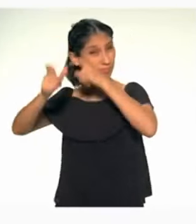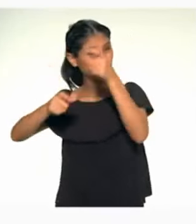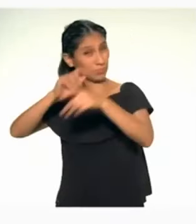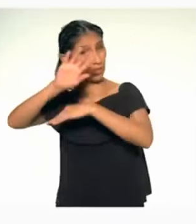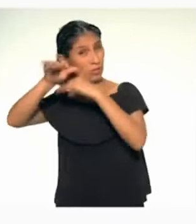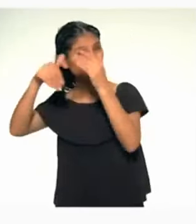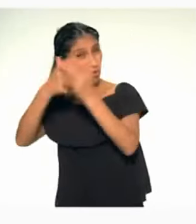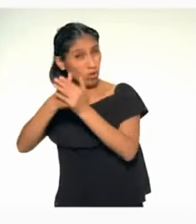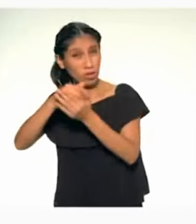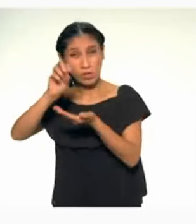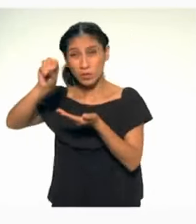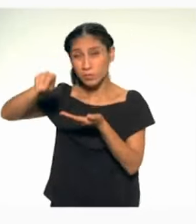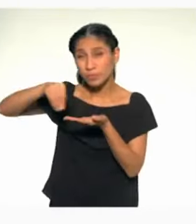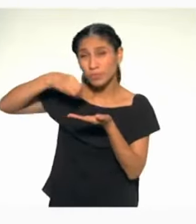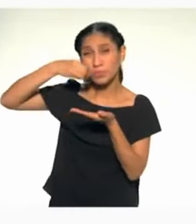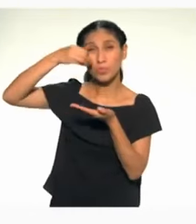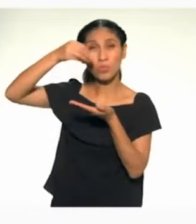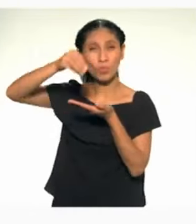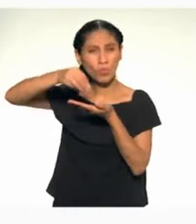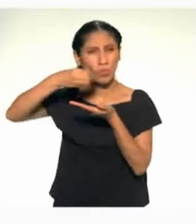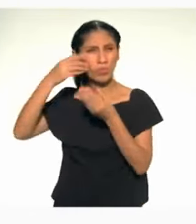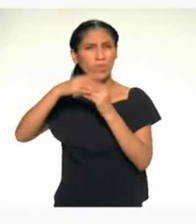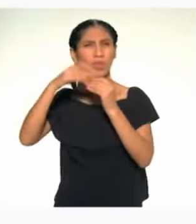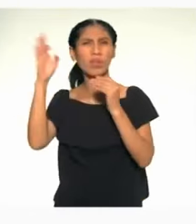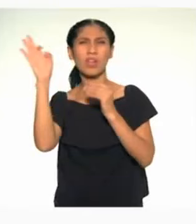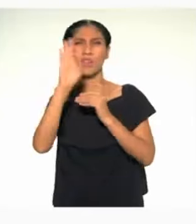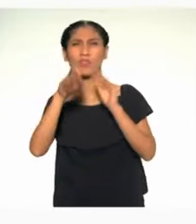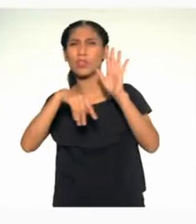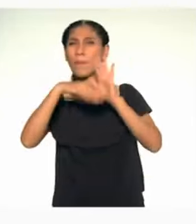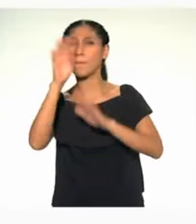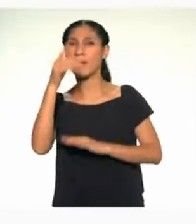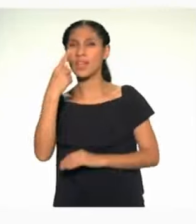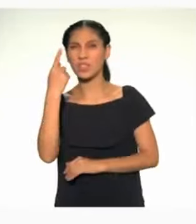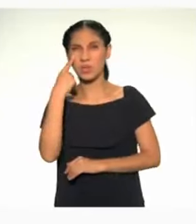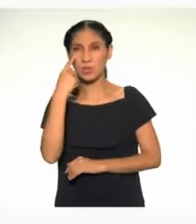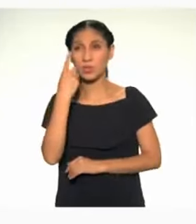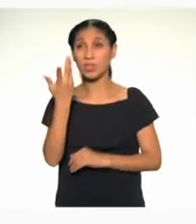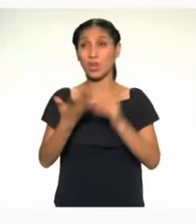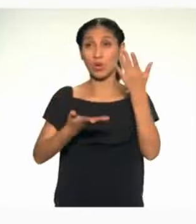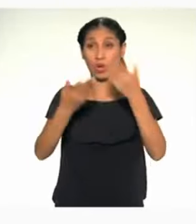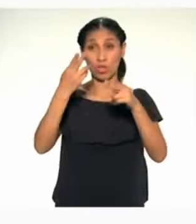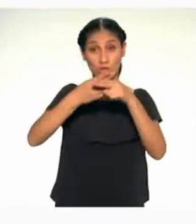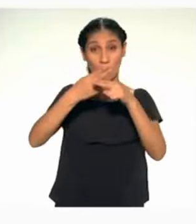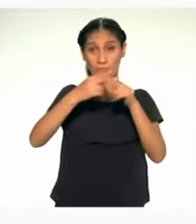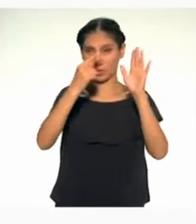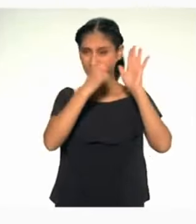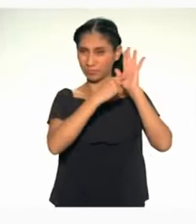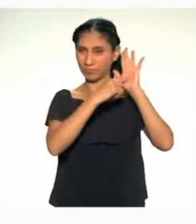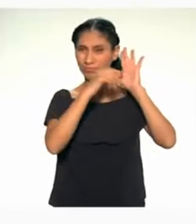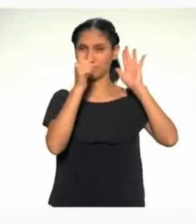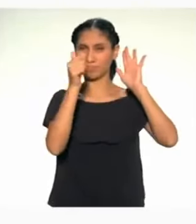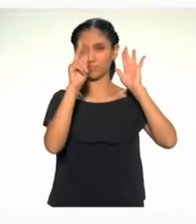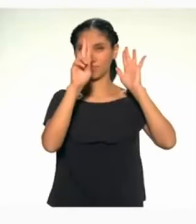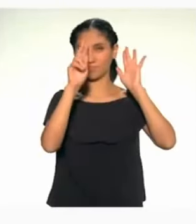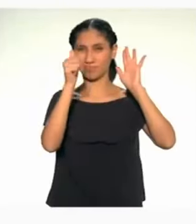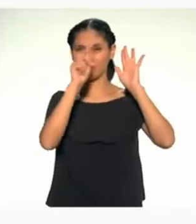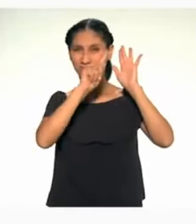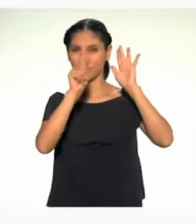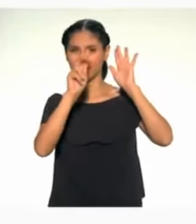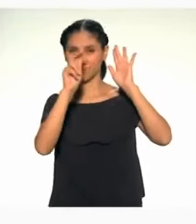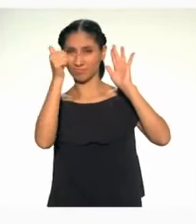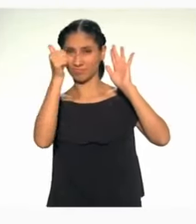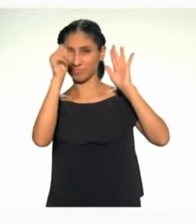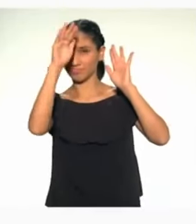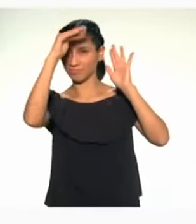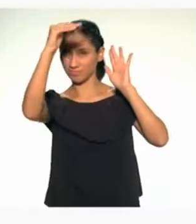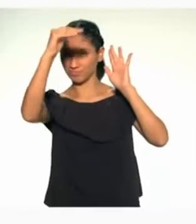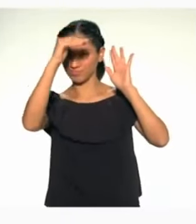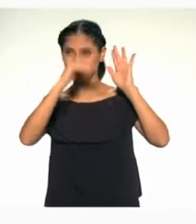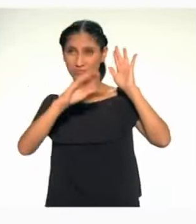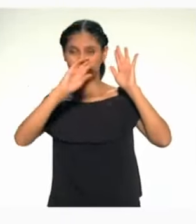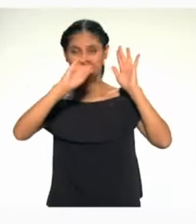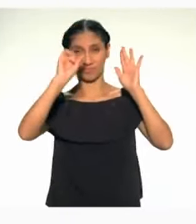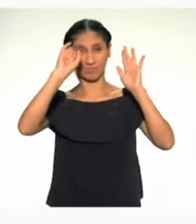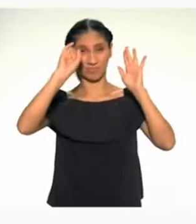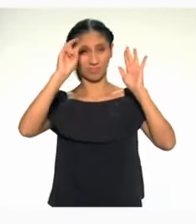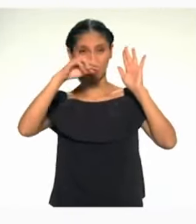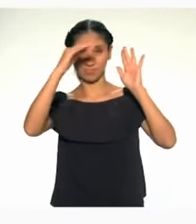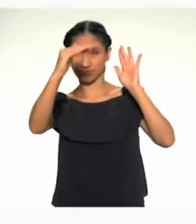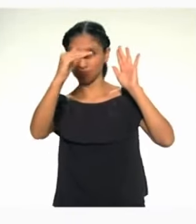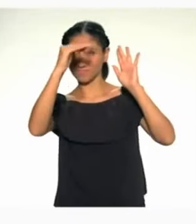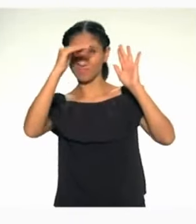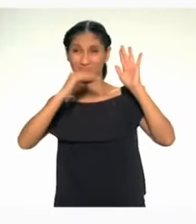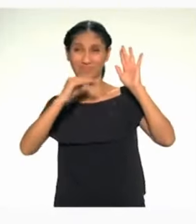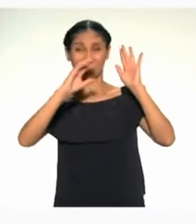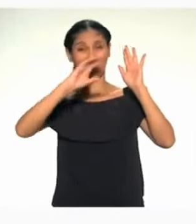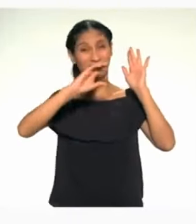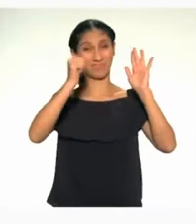Entre los flutales más conocidos figuran el arasá, el caimito, el camu camu, el ungurahui, el guaraná,